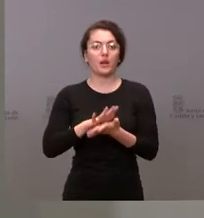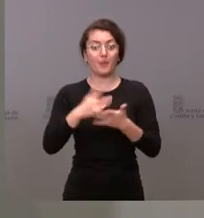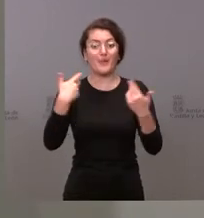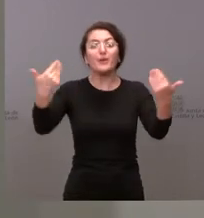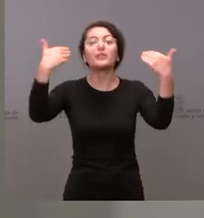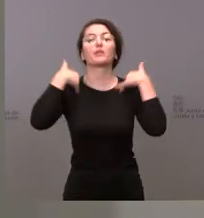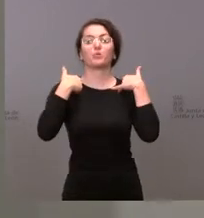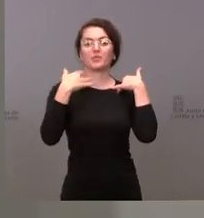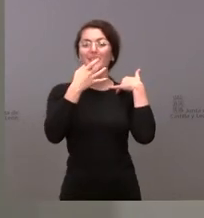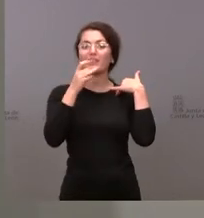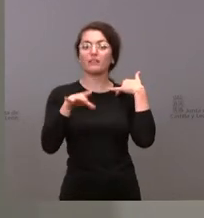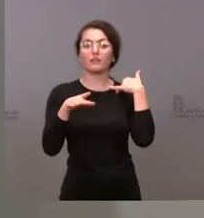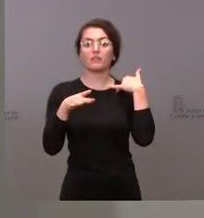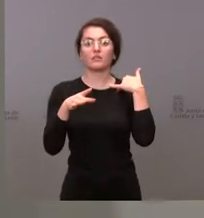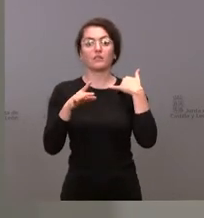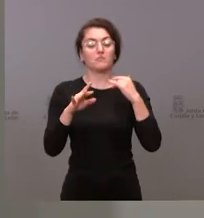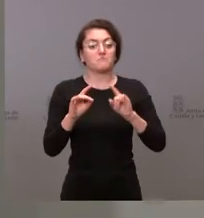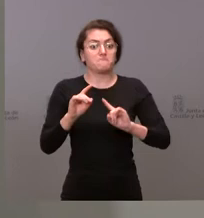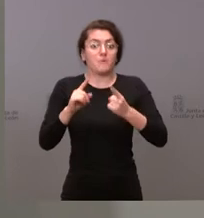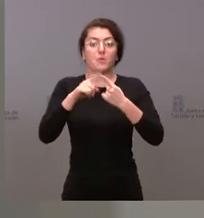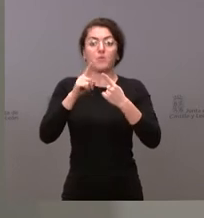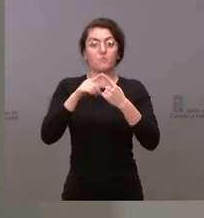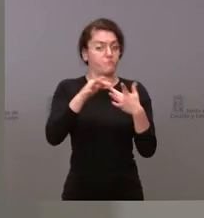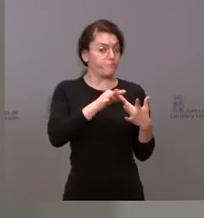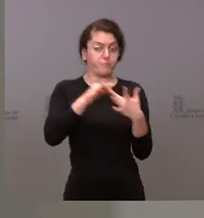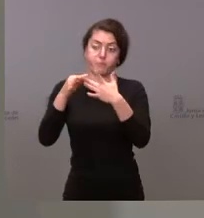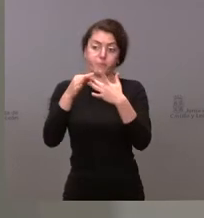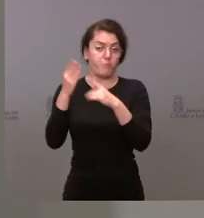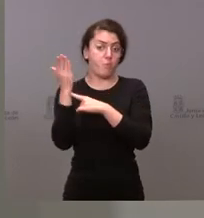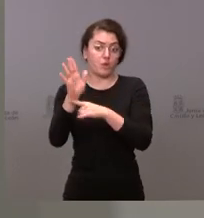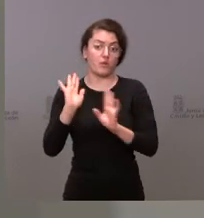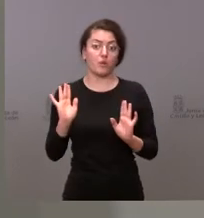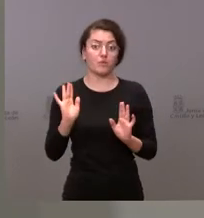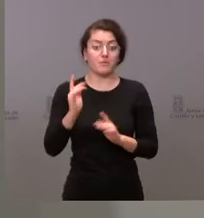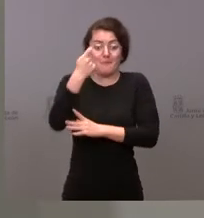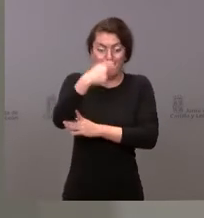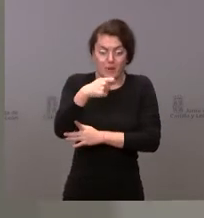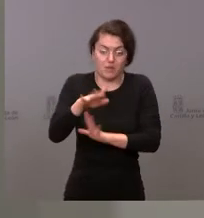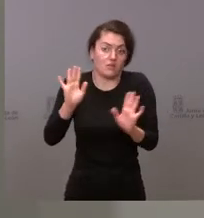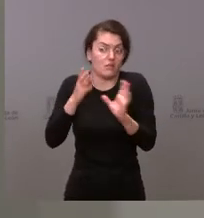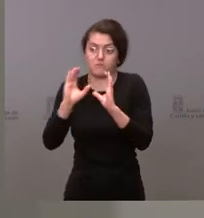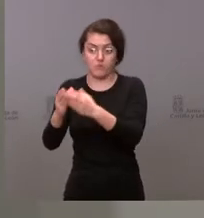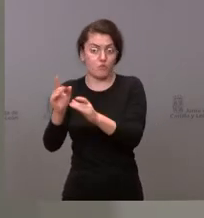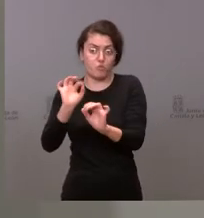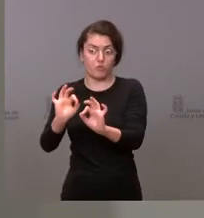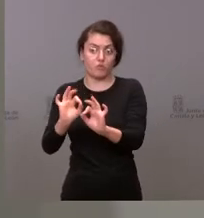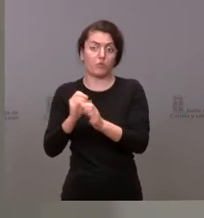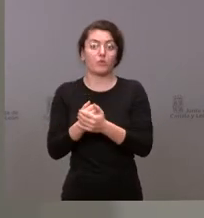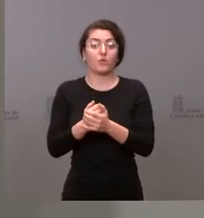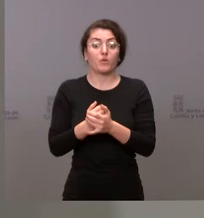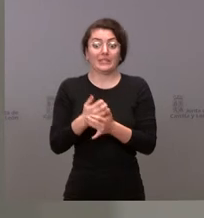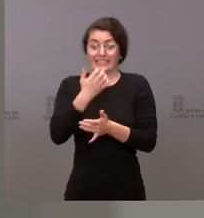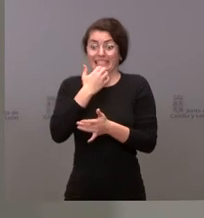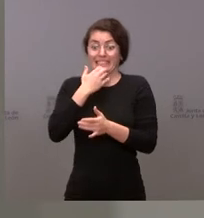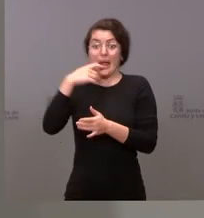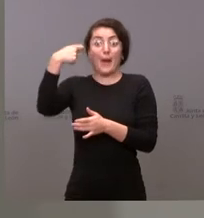parlamentario es en primer lugar el portavoz y el presidente de ese grupo y si el presidente de ese grupo cuando ocurra